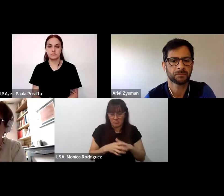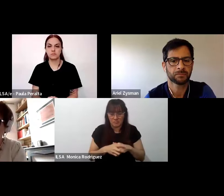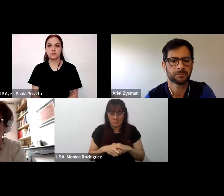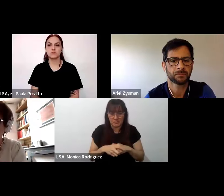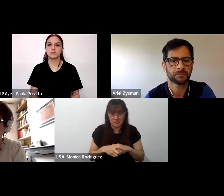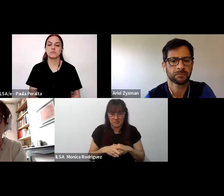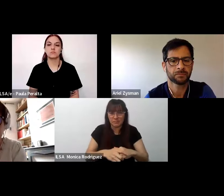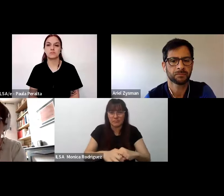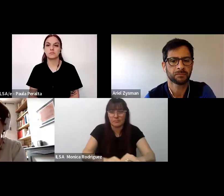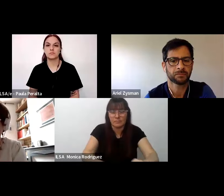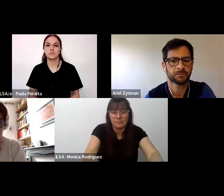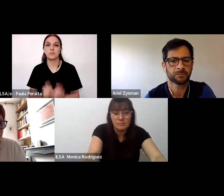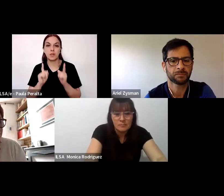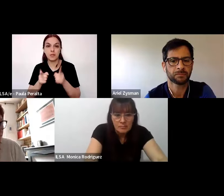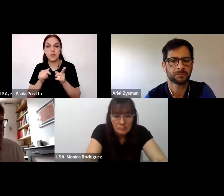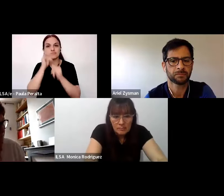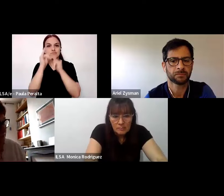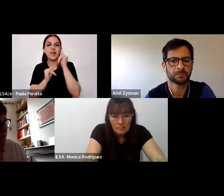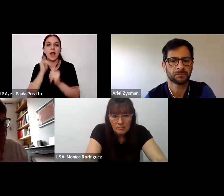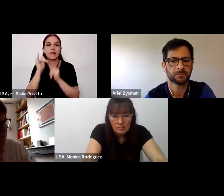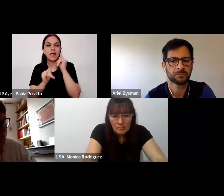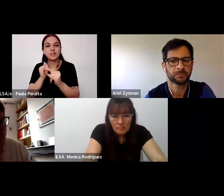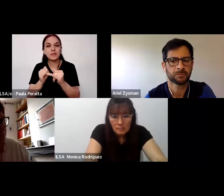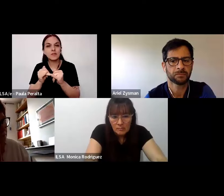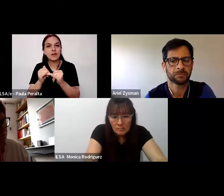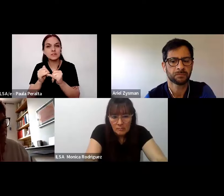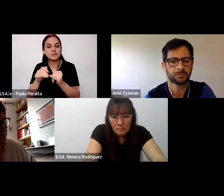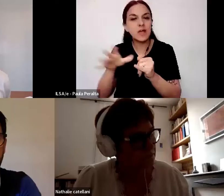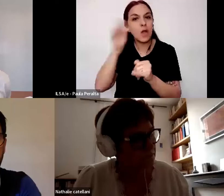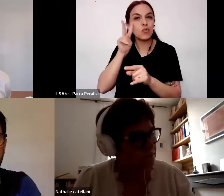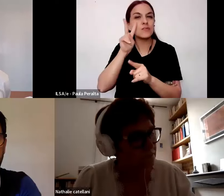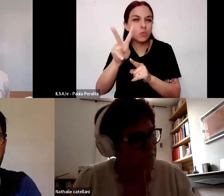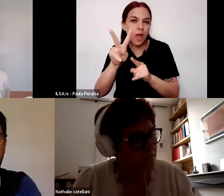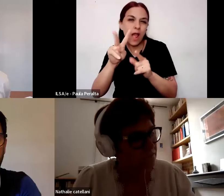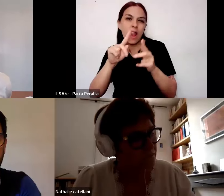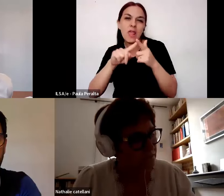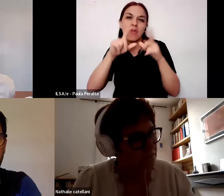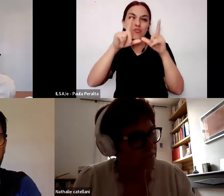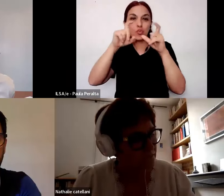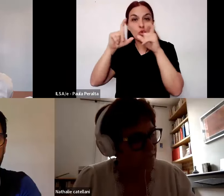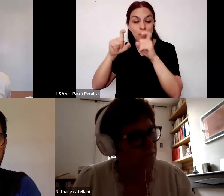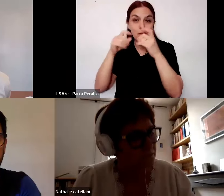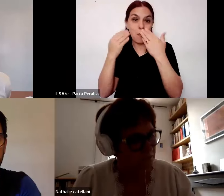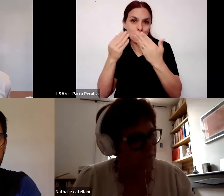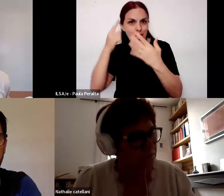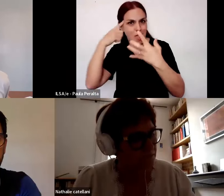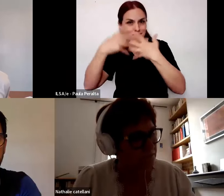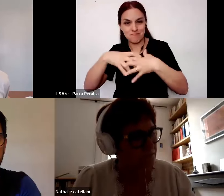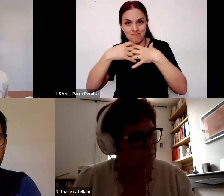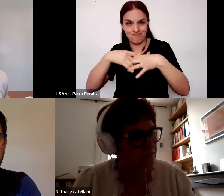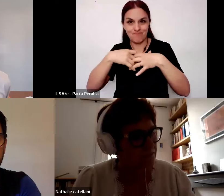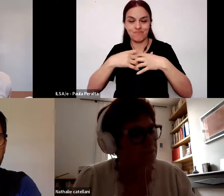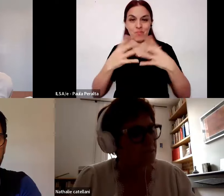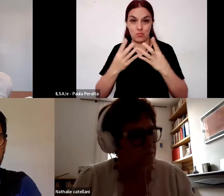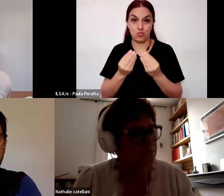las narrativas audiovisuales fotográficas para este ejercicio reflexivo pero